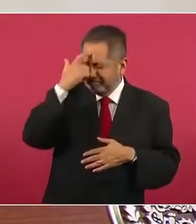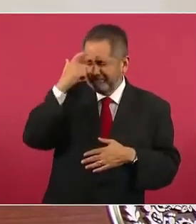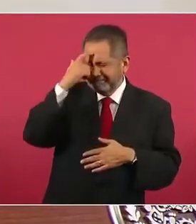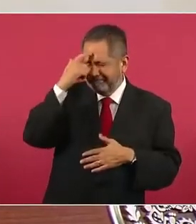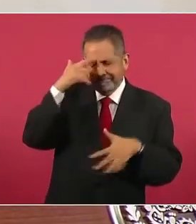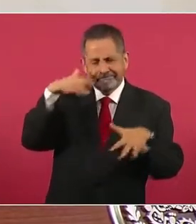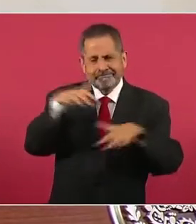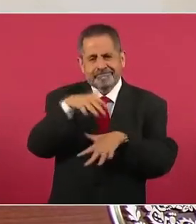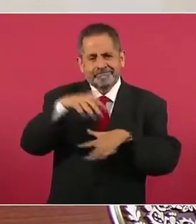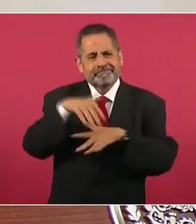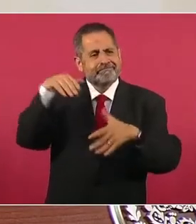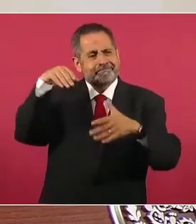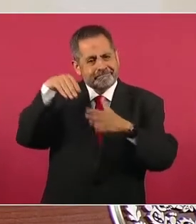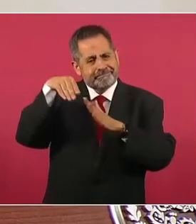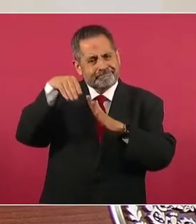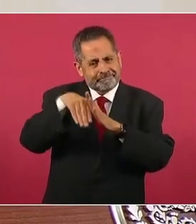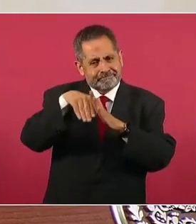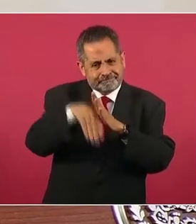progresivo.